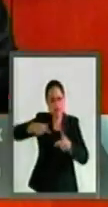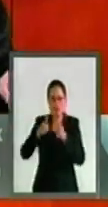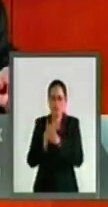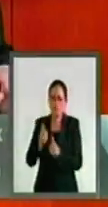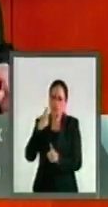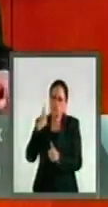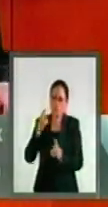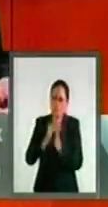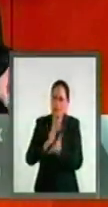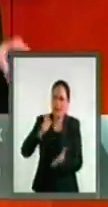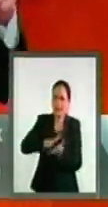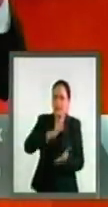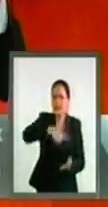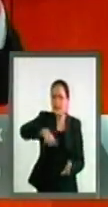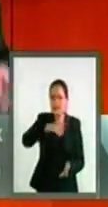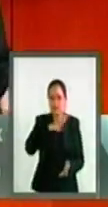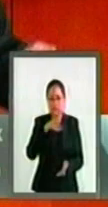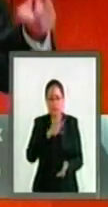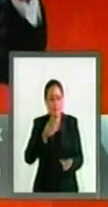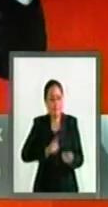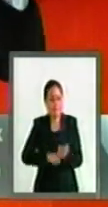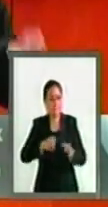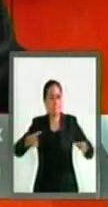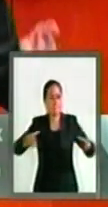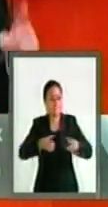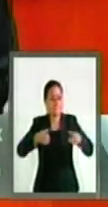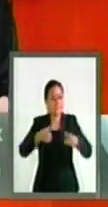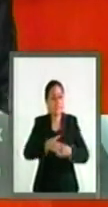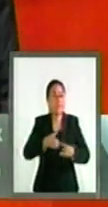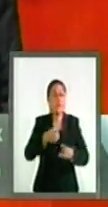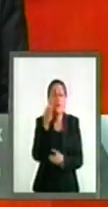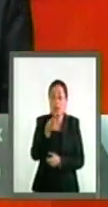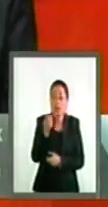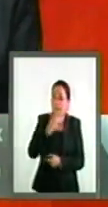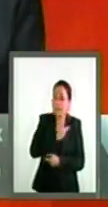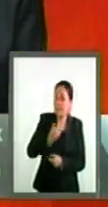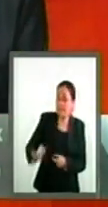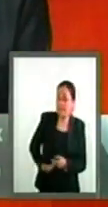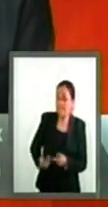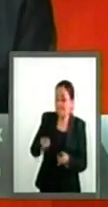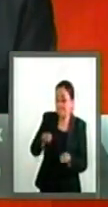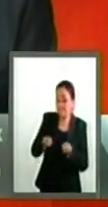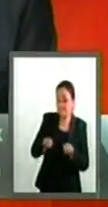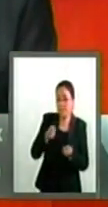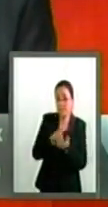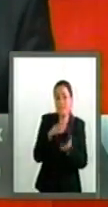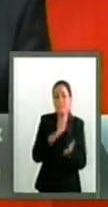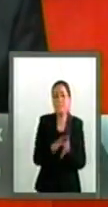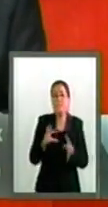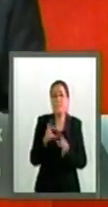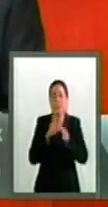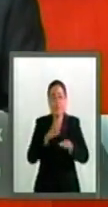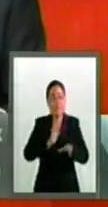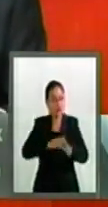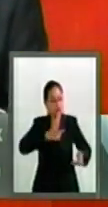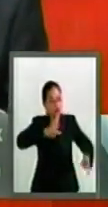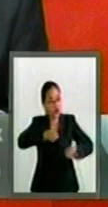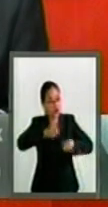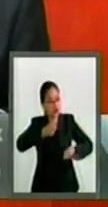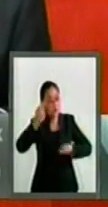mayoritarios que el Ejecutivo, a través del cual el Ejecutivo estableció el dominio